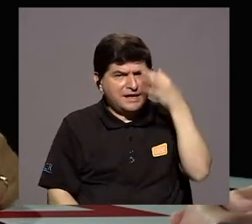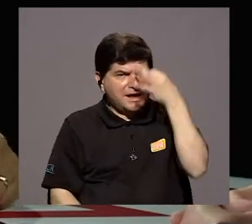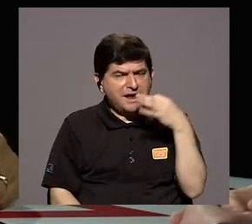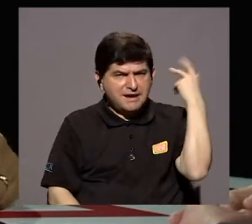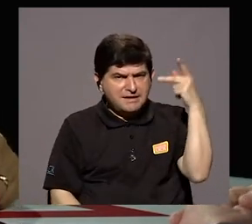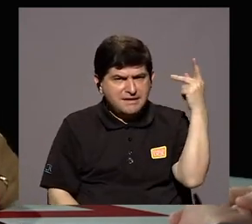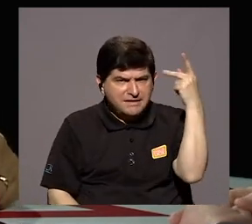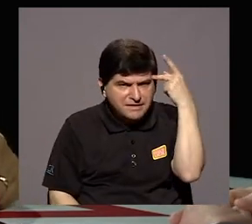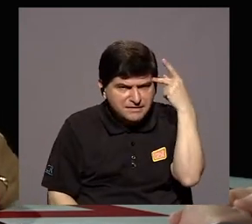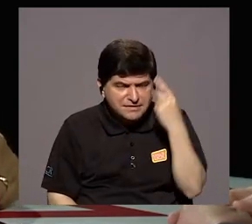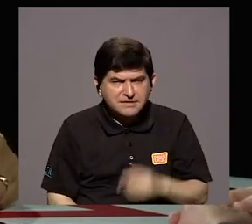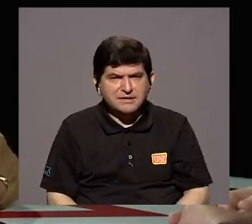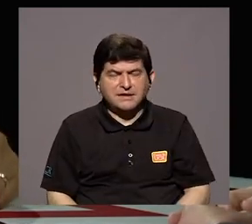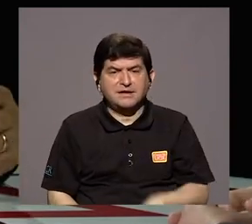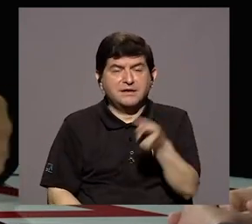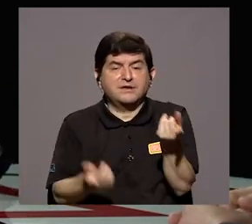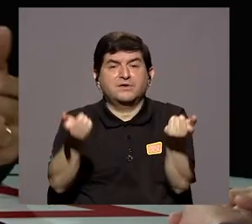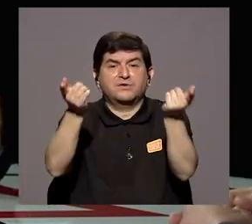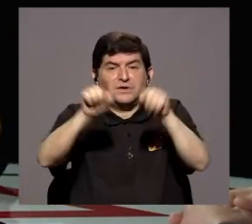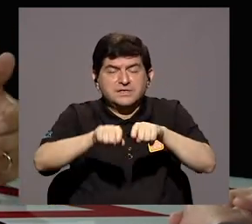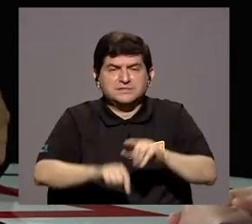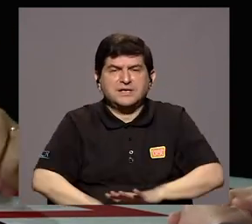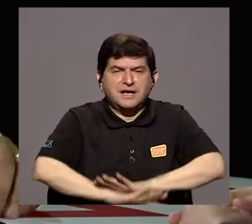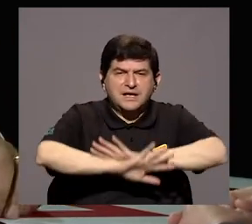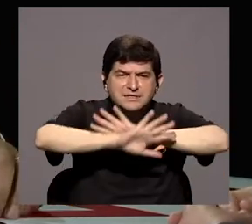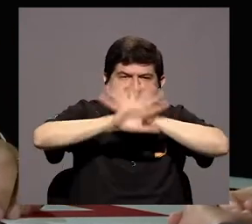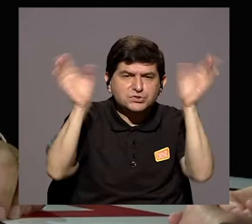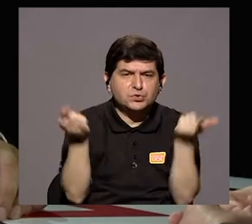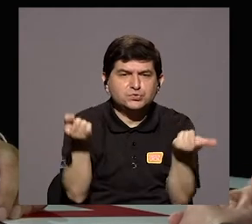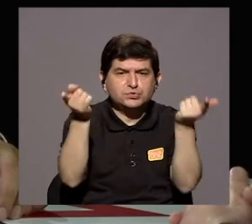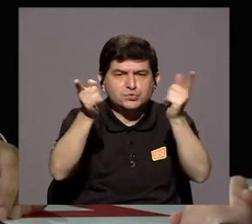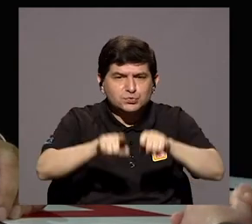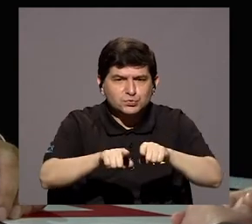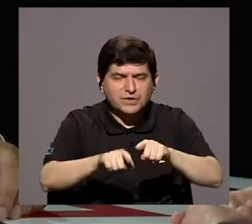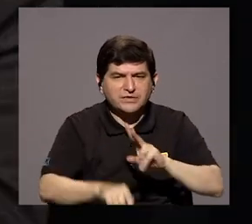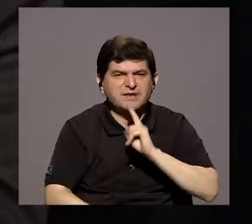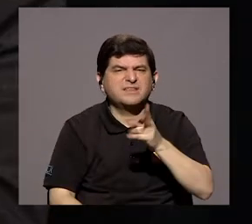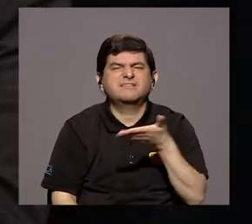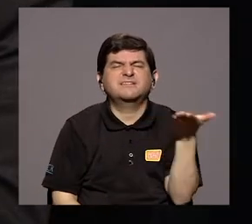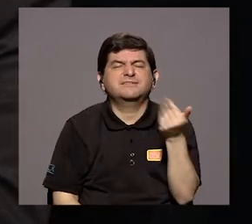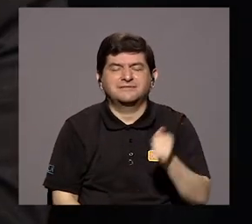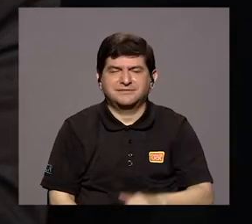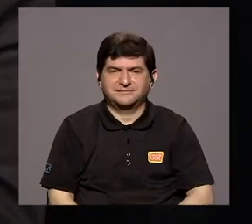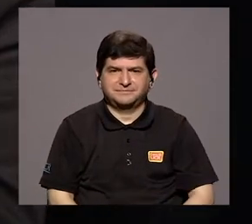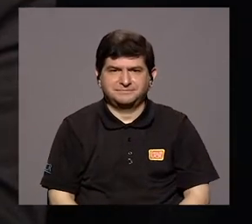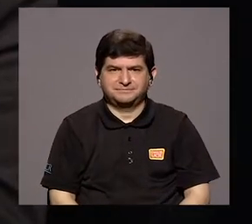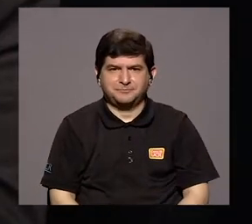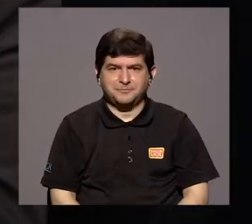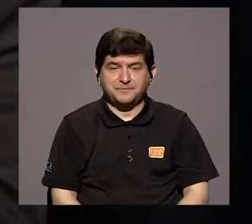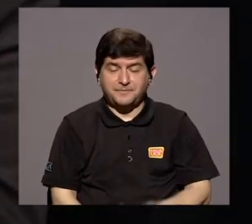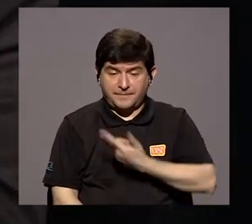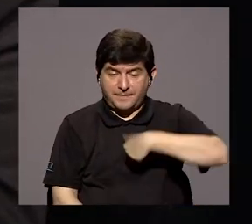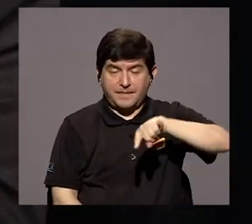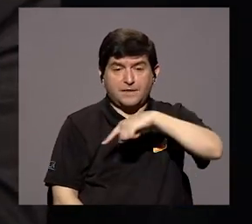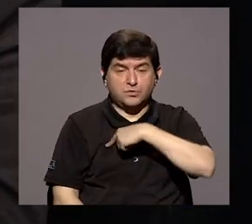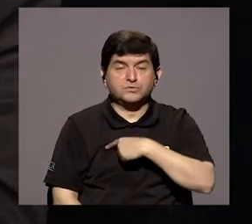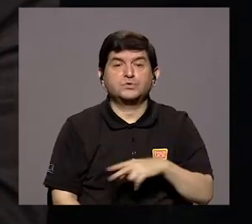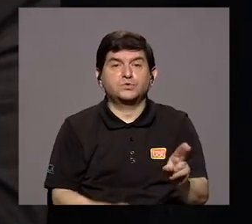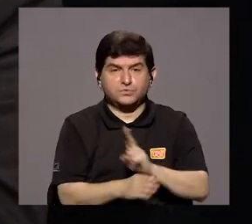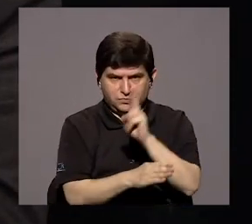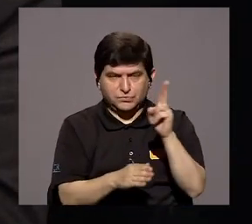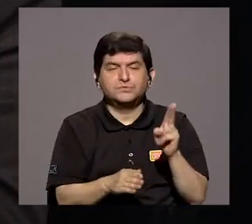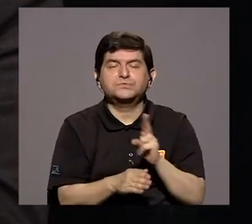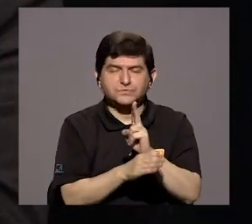que haga sobre todo una transparencia de lo que está sucediendo verdaderamente. Sí, nosotros los hemos ocupado, digamos,